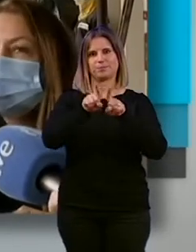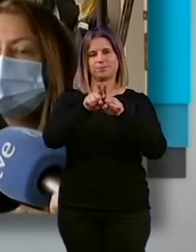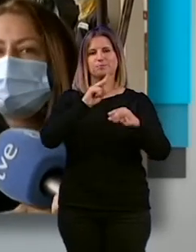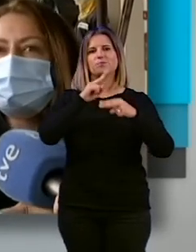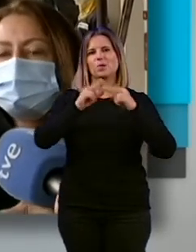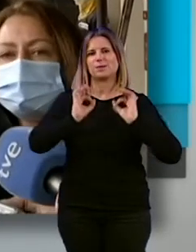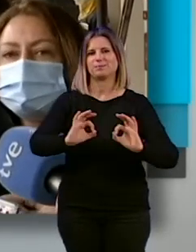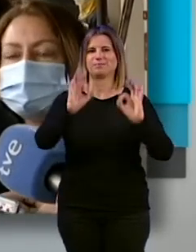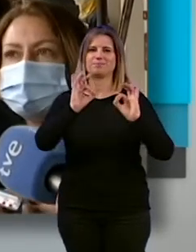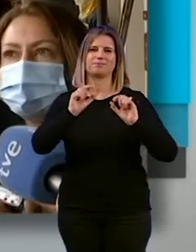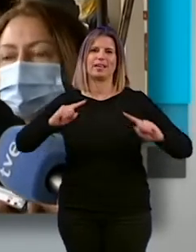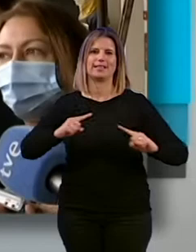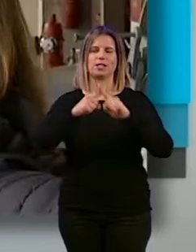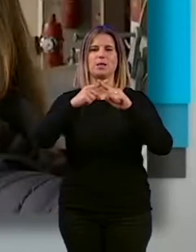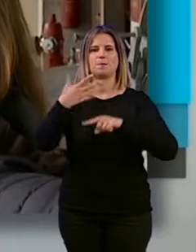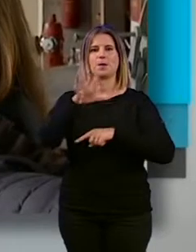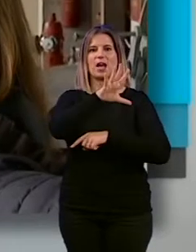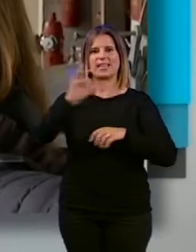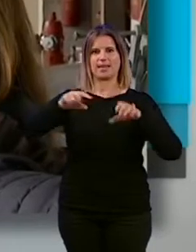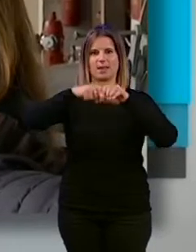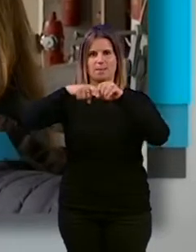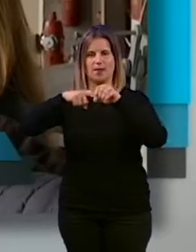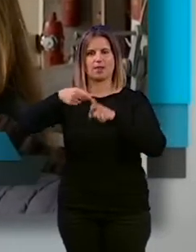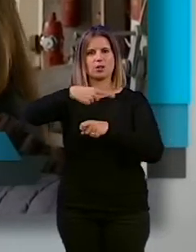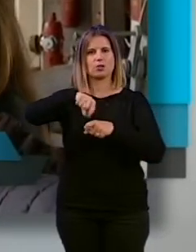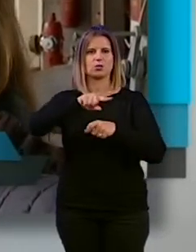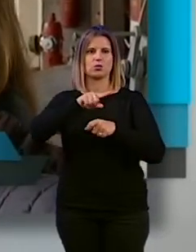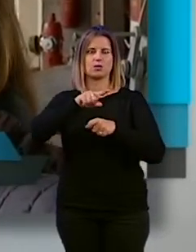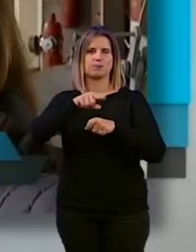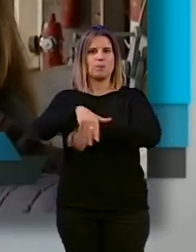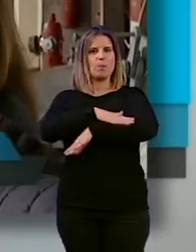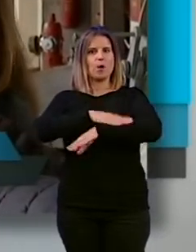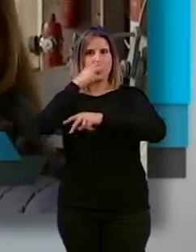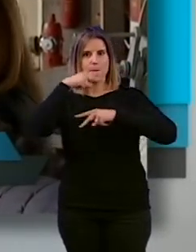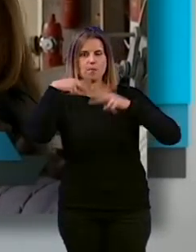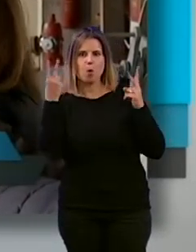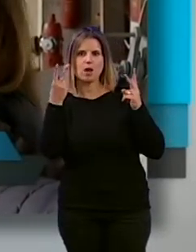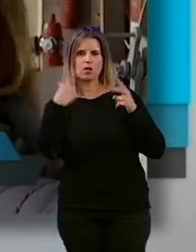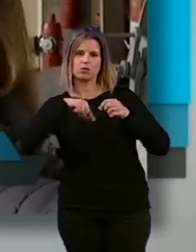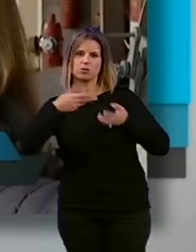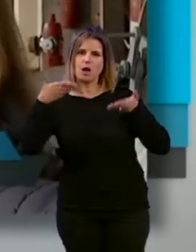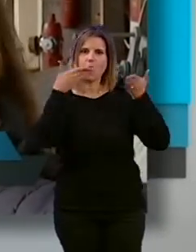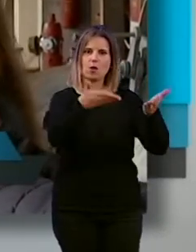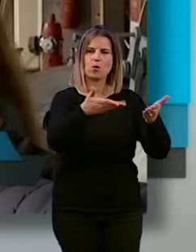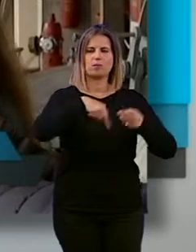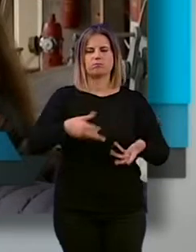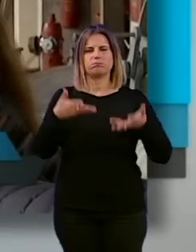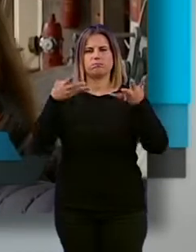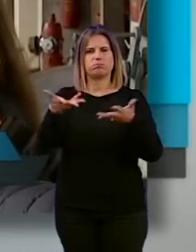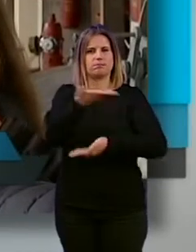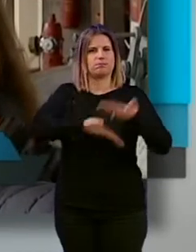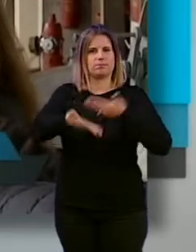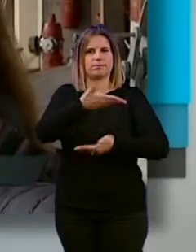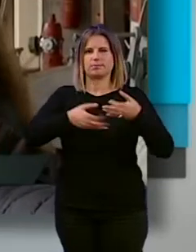este tipo de acogida en torno a 500 plazas. Somos auxiliares de los poderes públicos y entonces estamos a disposición de ellos y colaborando en todo